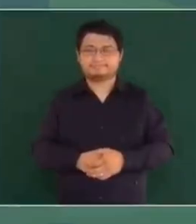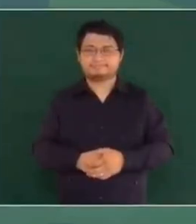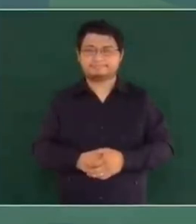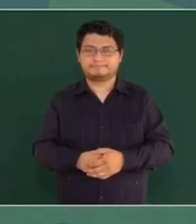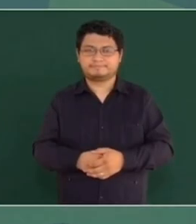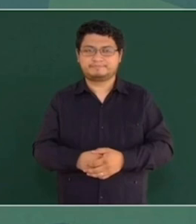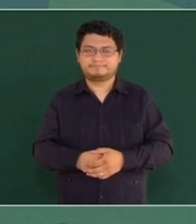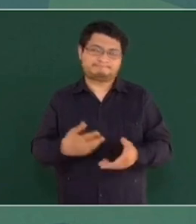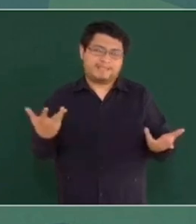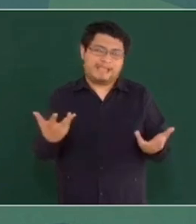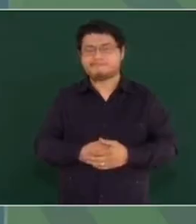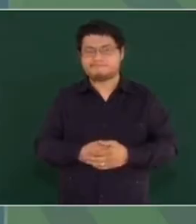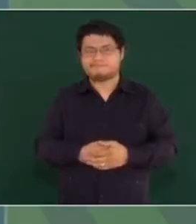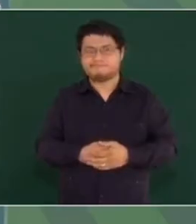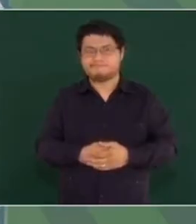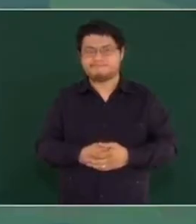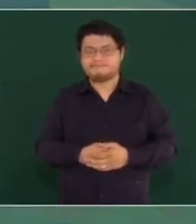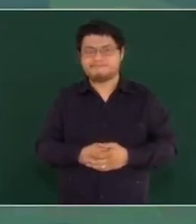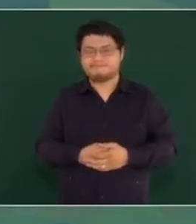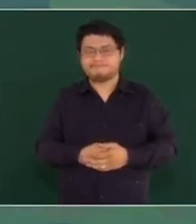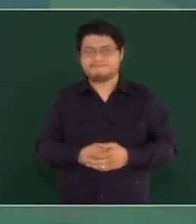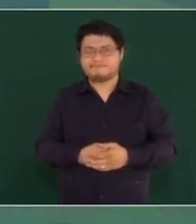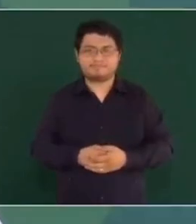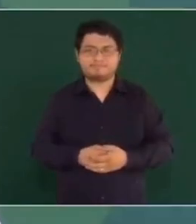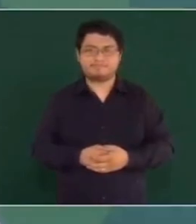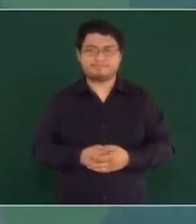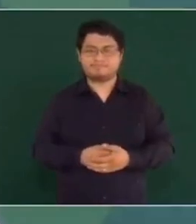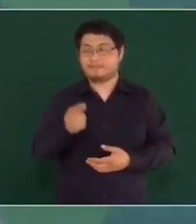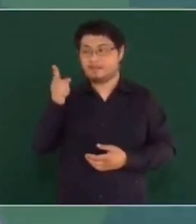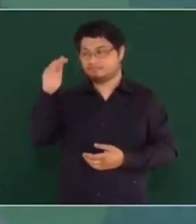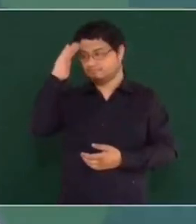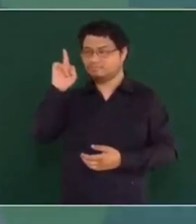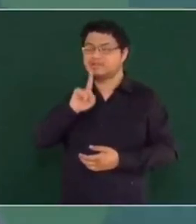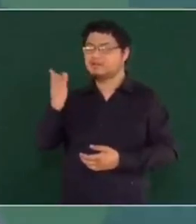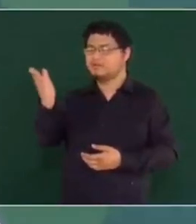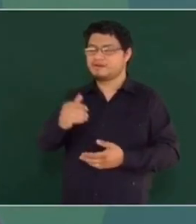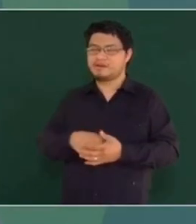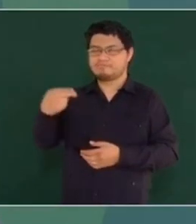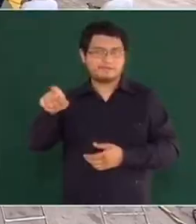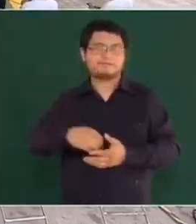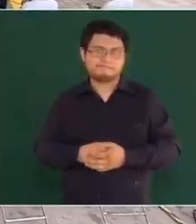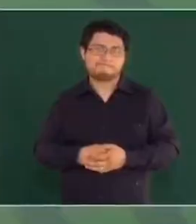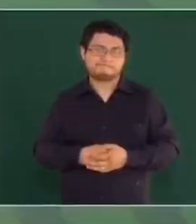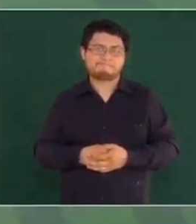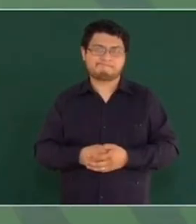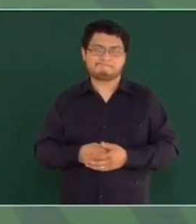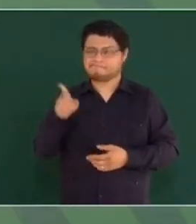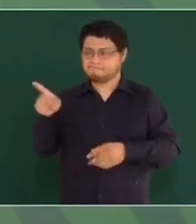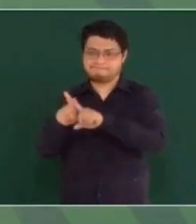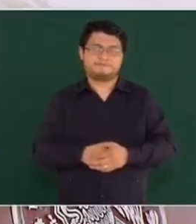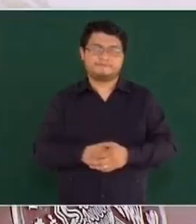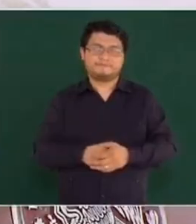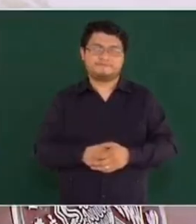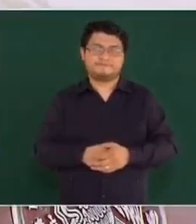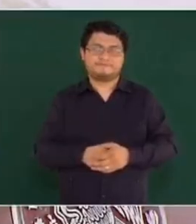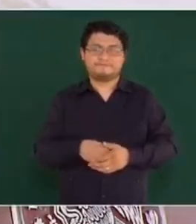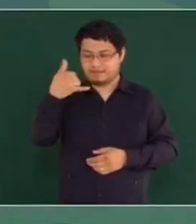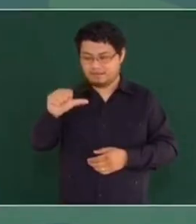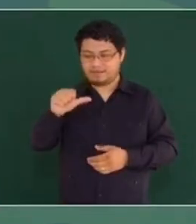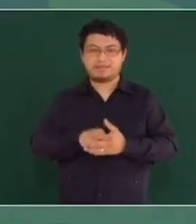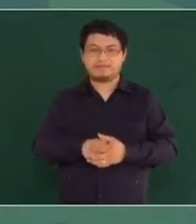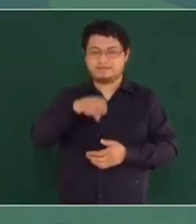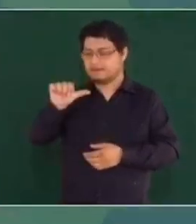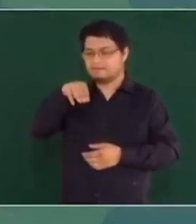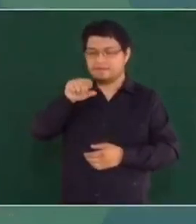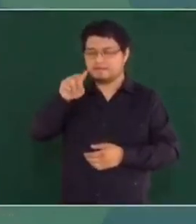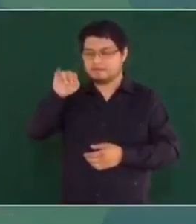Es un truco Tiene que competir la señora Margarita La señora Lili Tellez Ricardo Anaya,